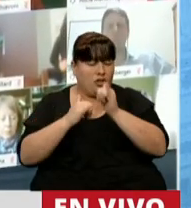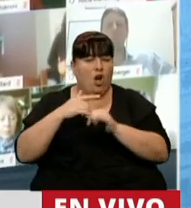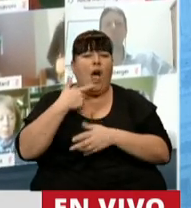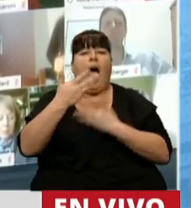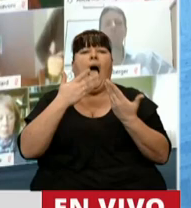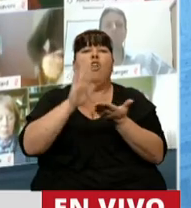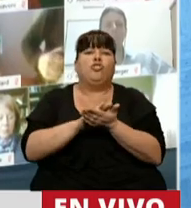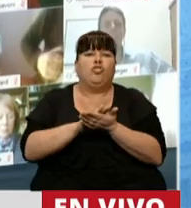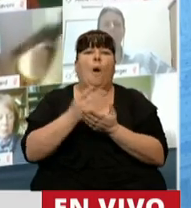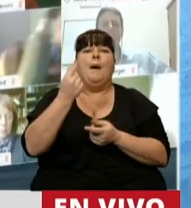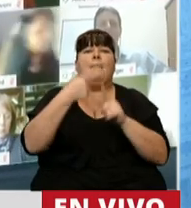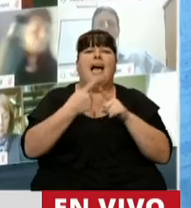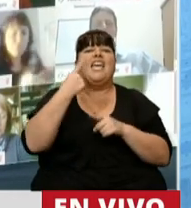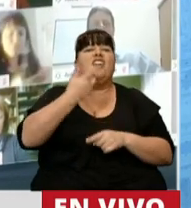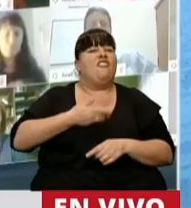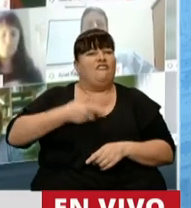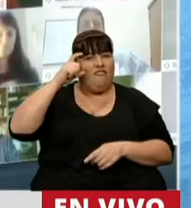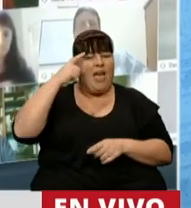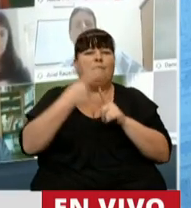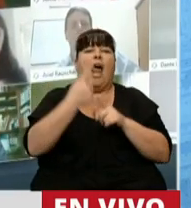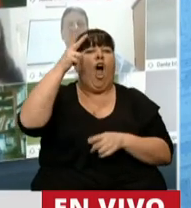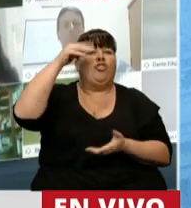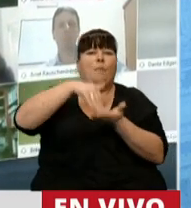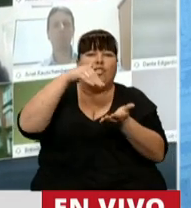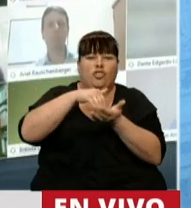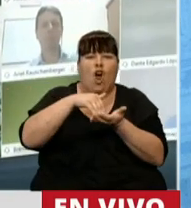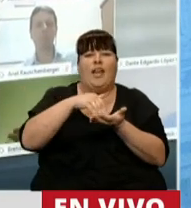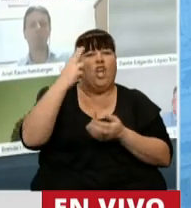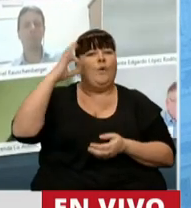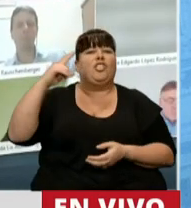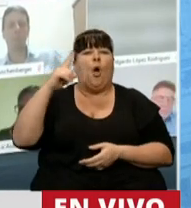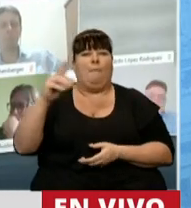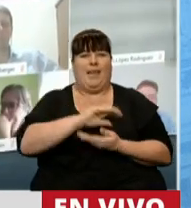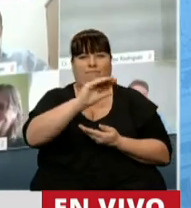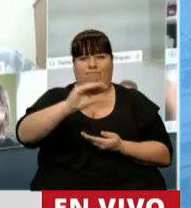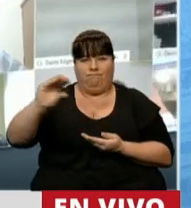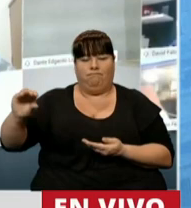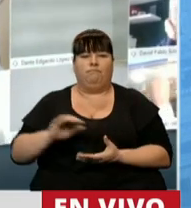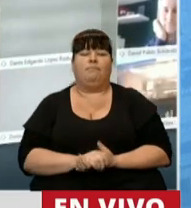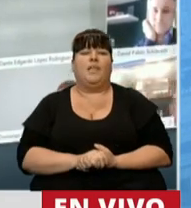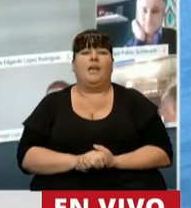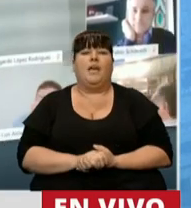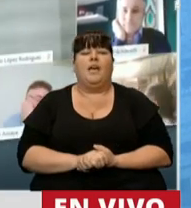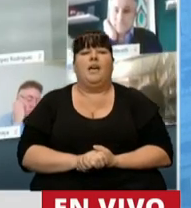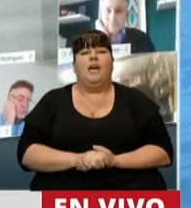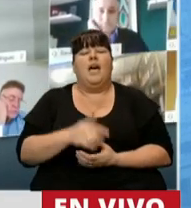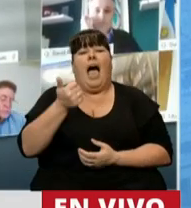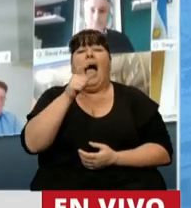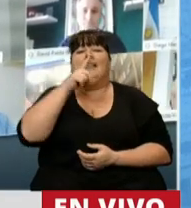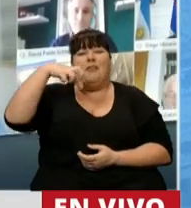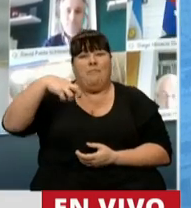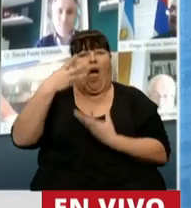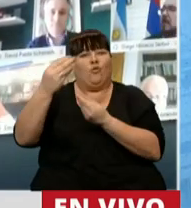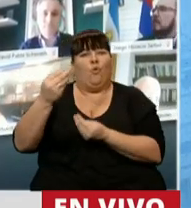nos habló del ingreso familiar de emergencia para 8.900.000 beneficiarios. Además, el programa del ATP